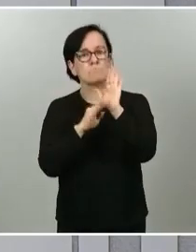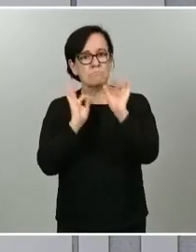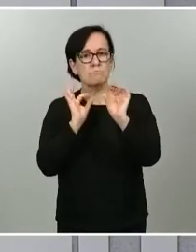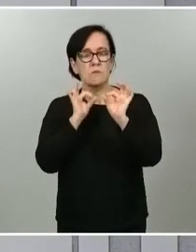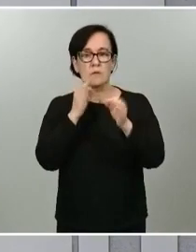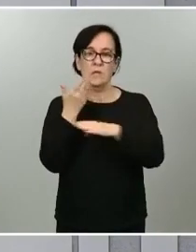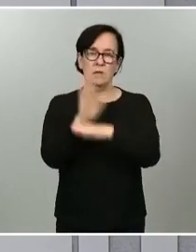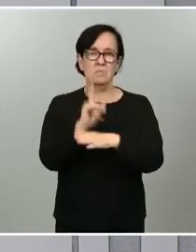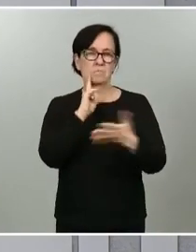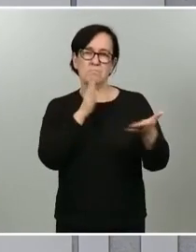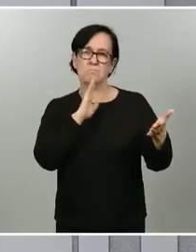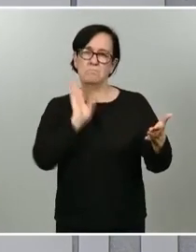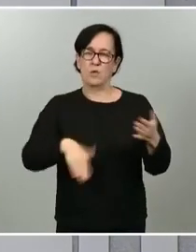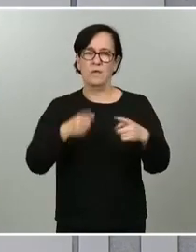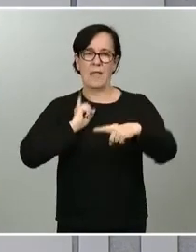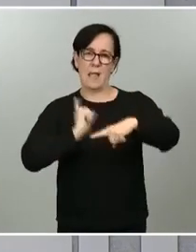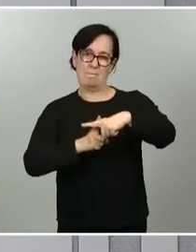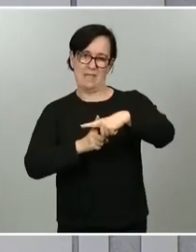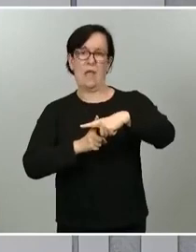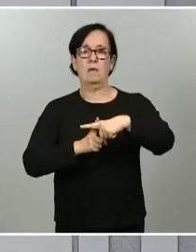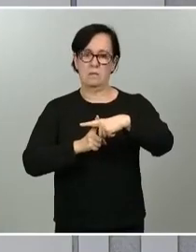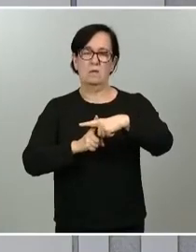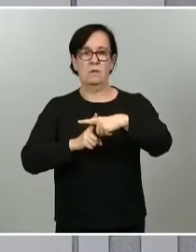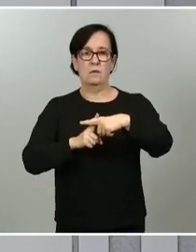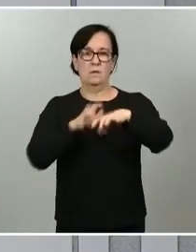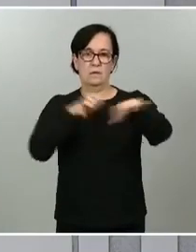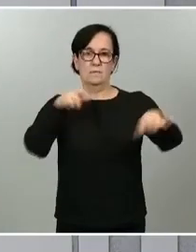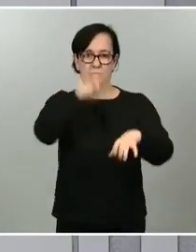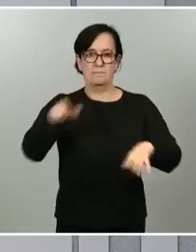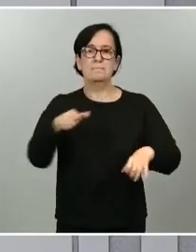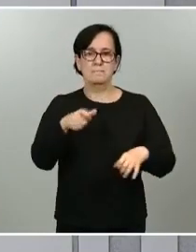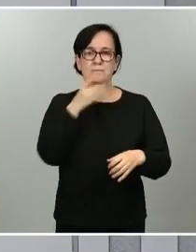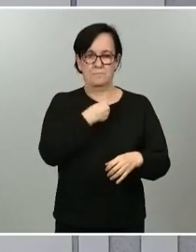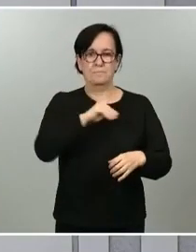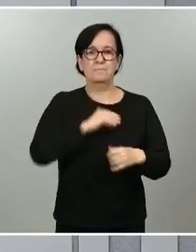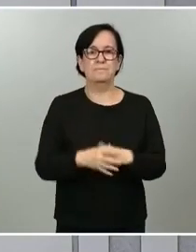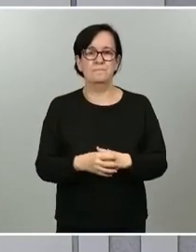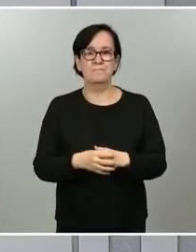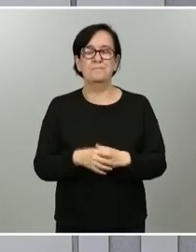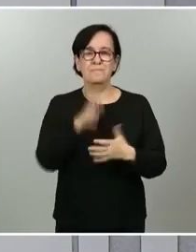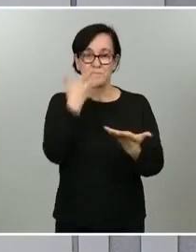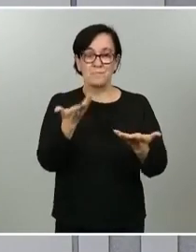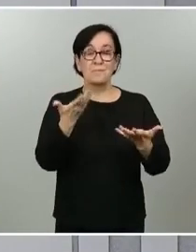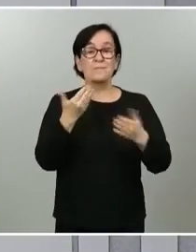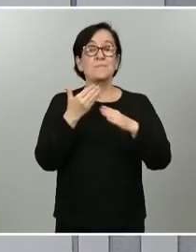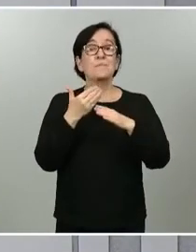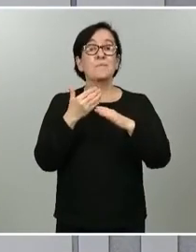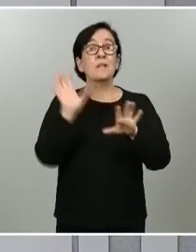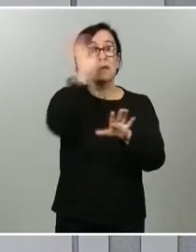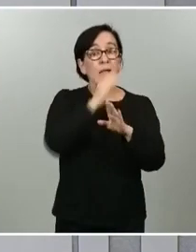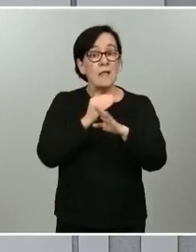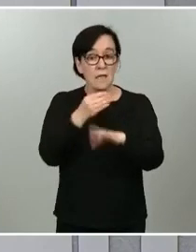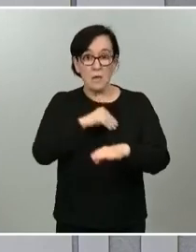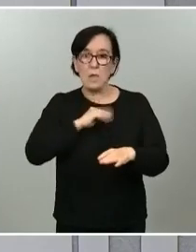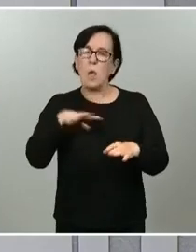aproximadamente a la mitad de la población española. En el resto de España, aunque algunos territorios pudieran estar muy